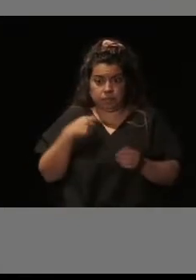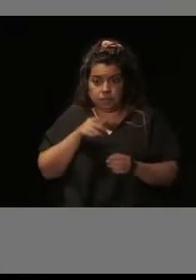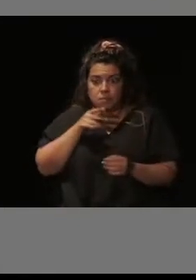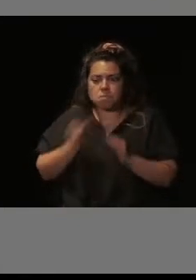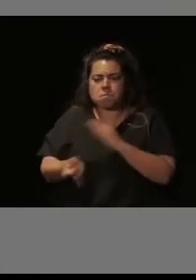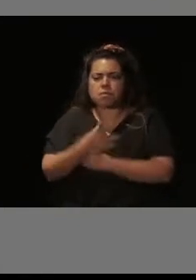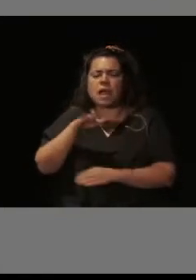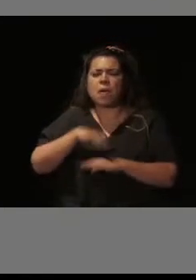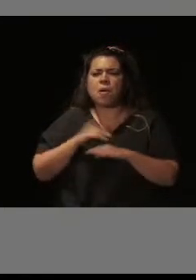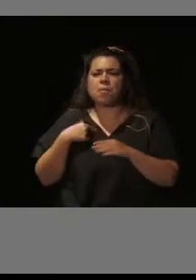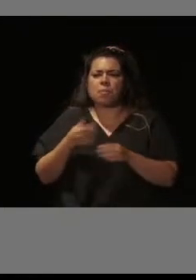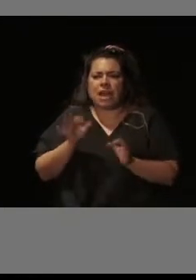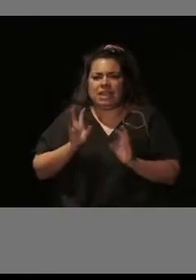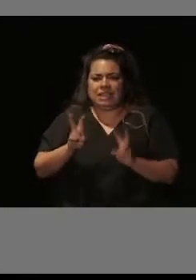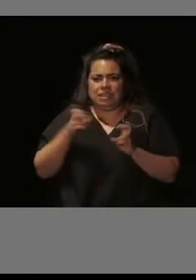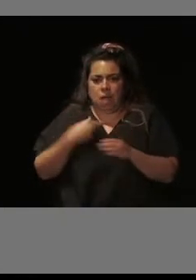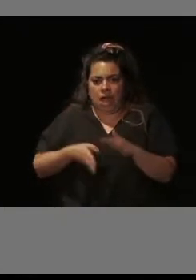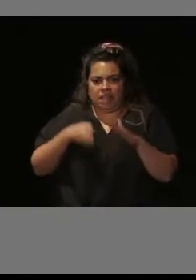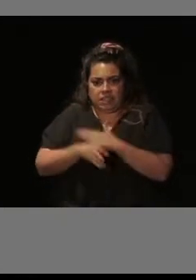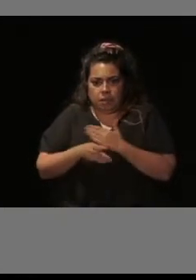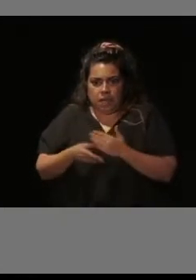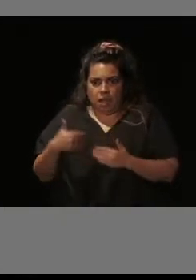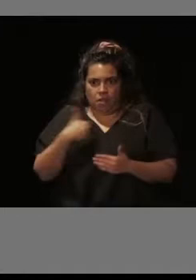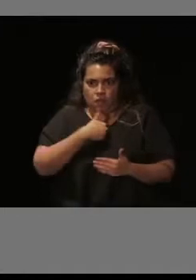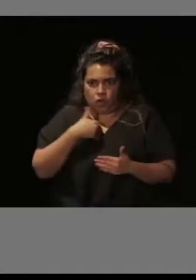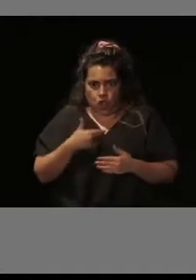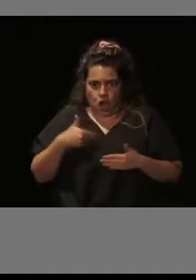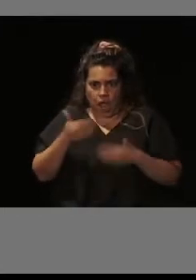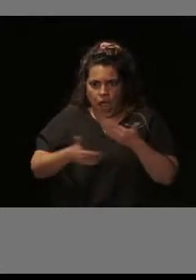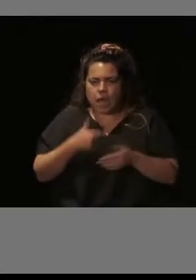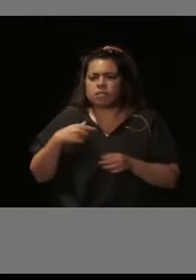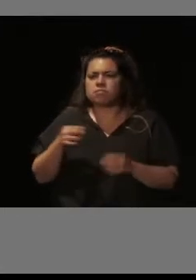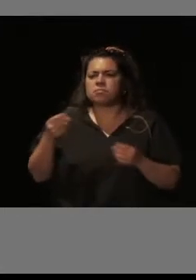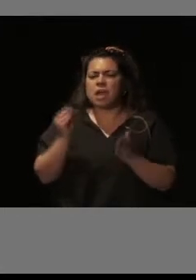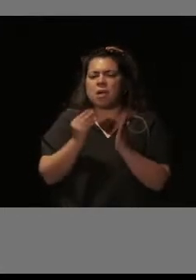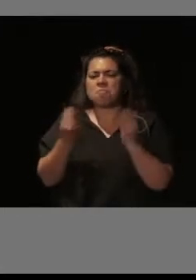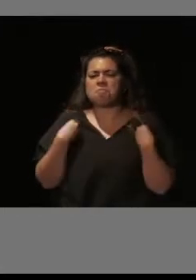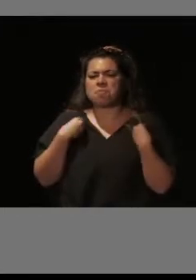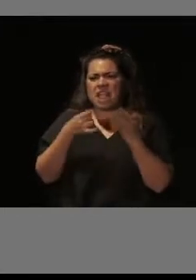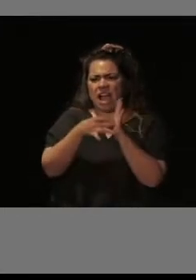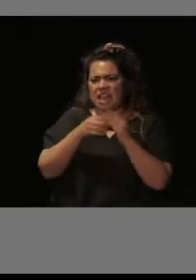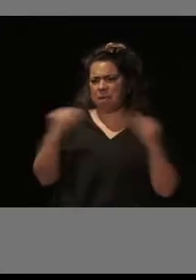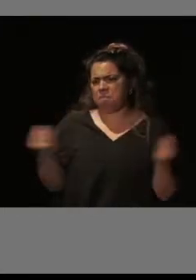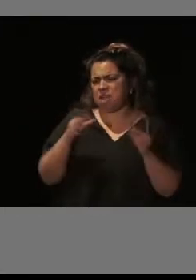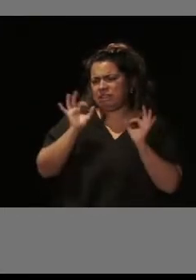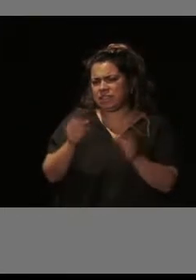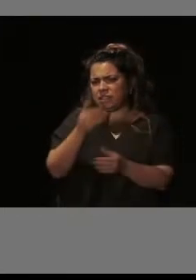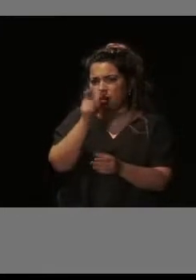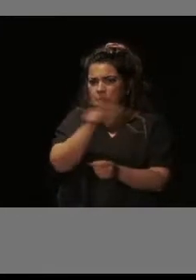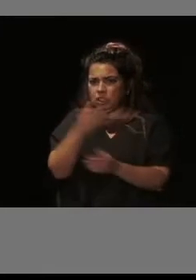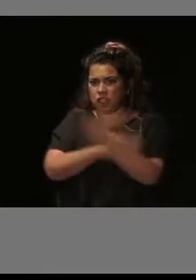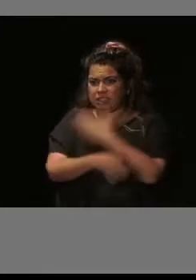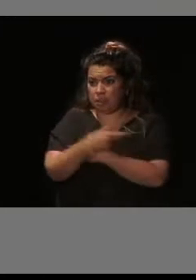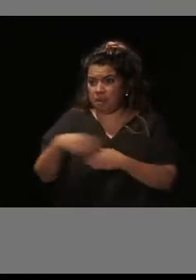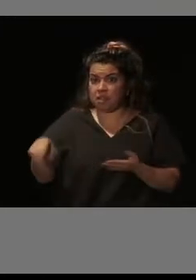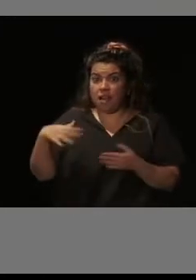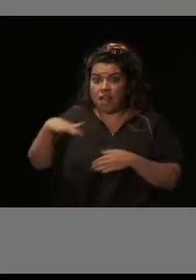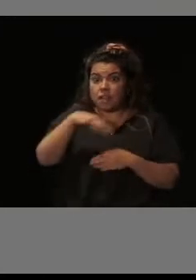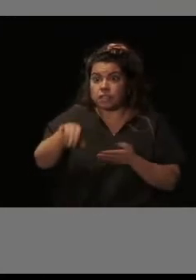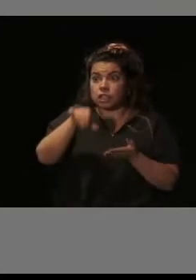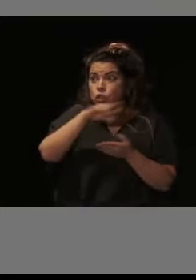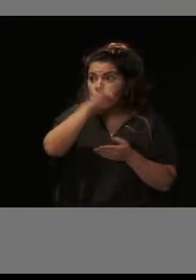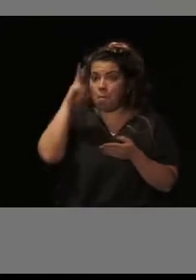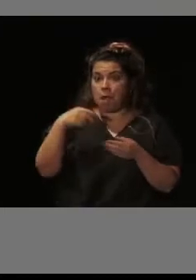la autonomía funcional y la calidad de vida de las personas con discapacidad, se dirige a todos los distritos de Madrid